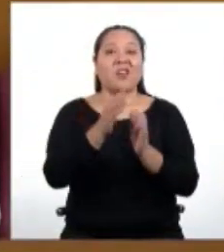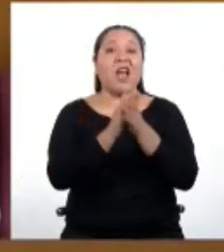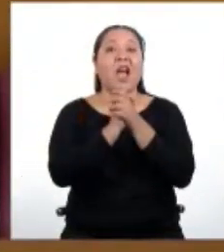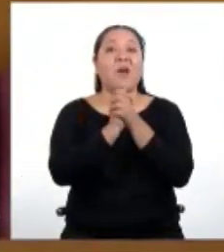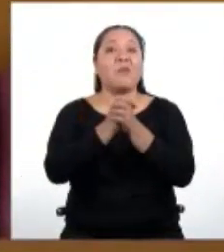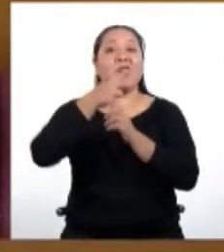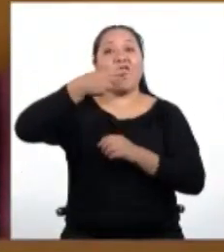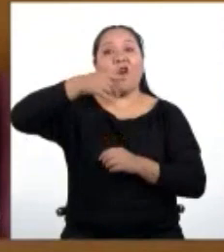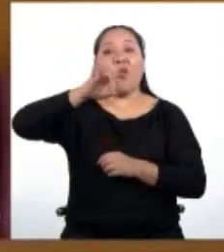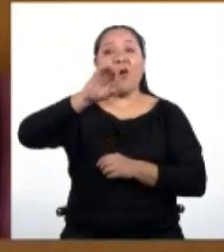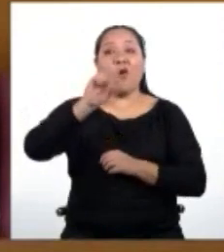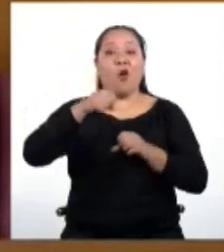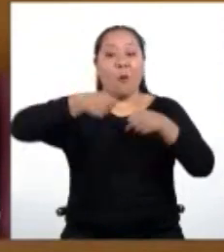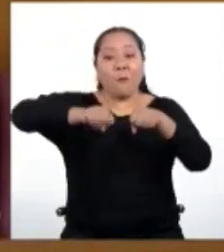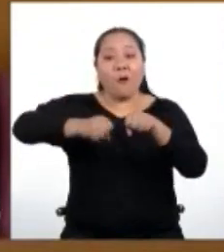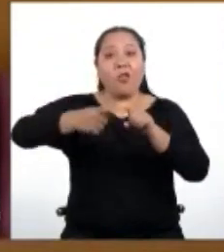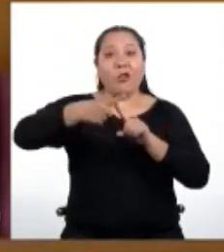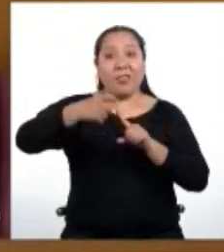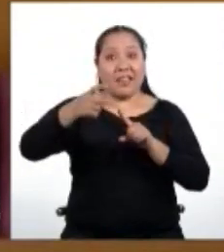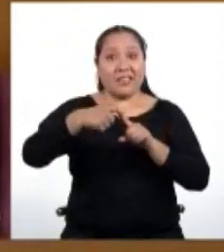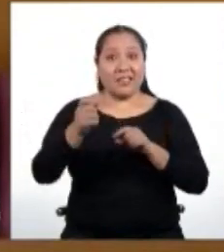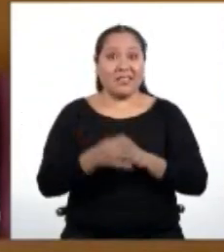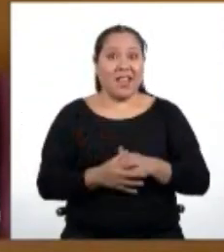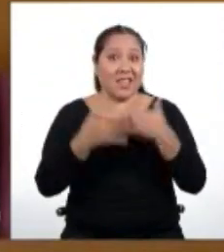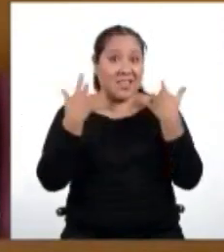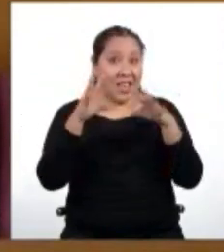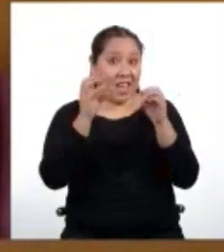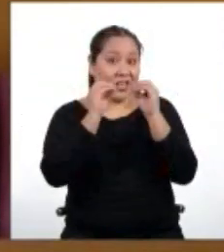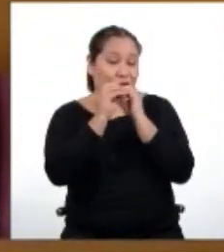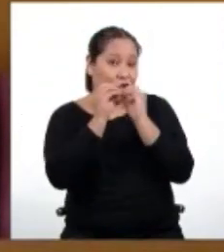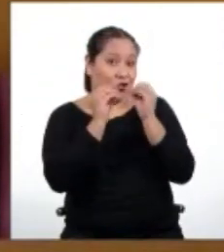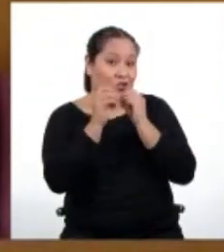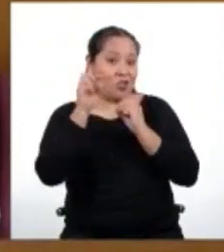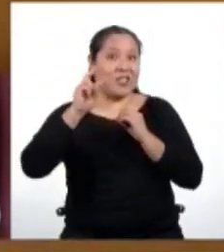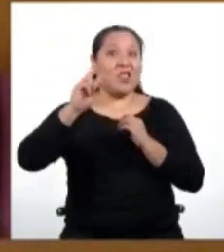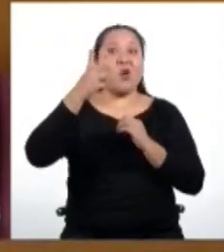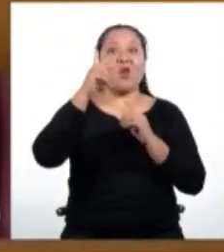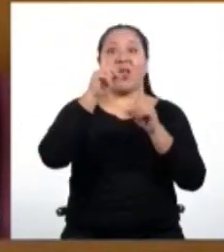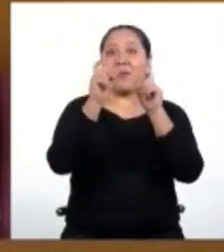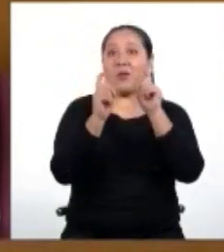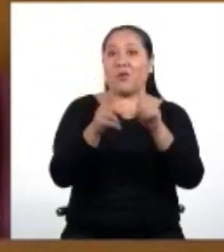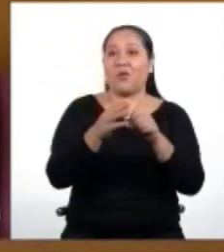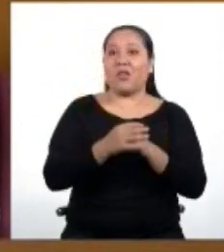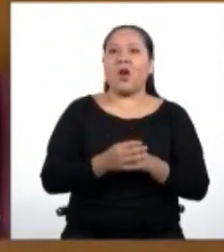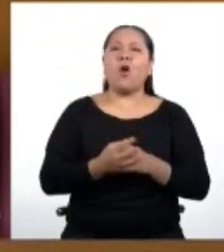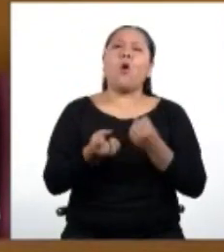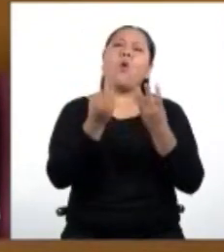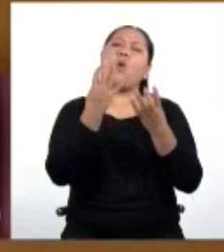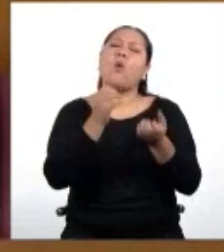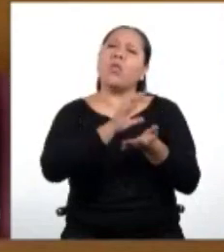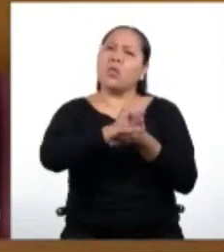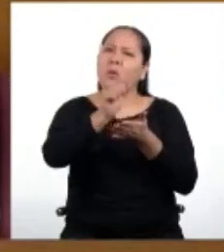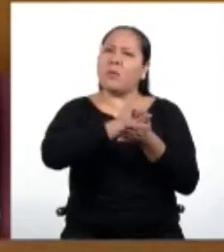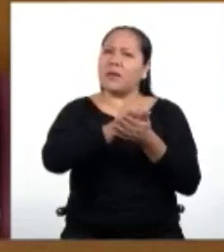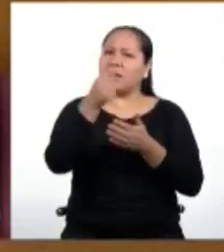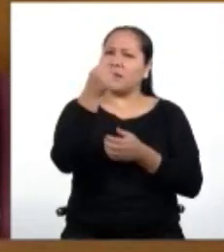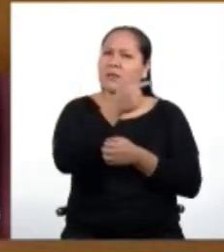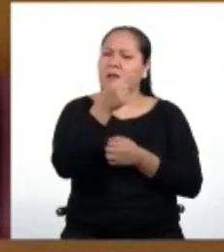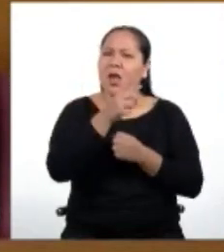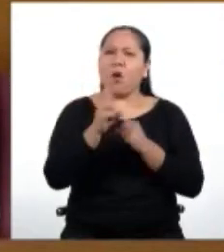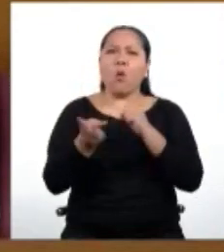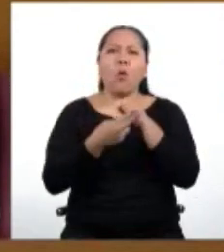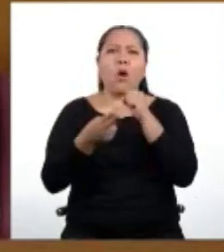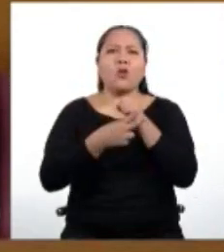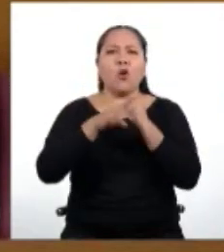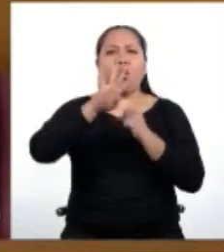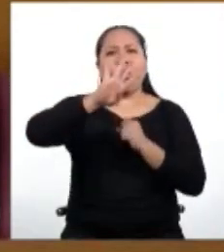Hugo, el mototaxista. Ya es hora de resolver nuestra segunda interrogante. ¿En cuántos meses Hugo pudo ahorrar los 4